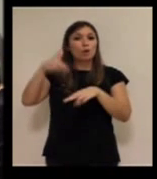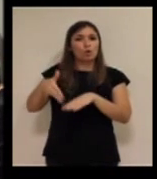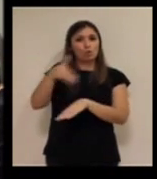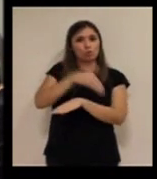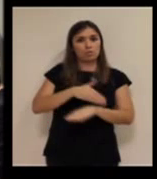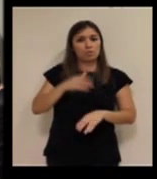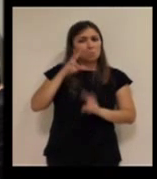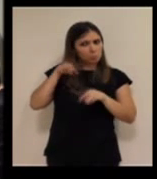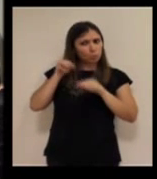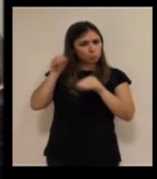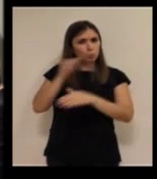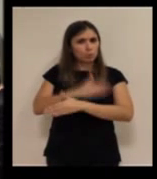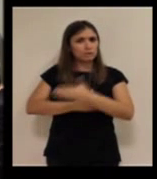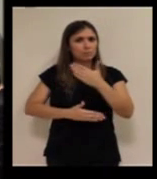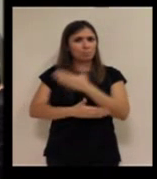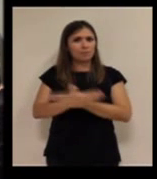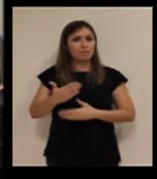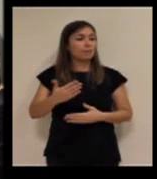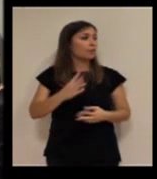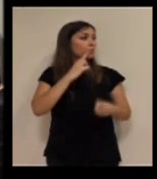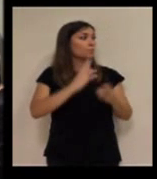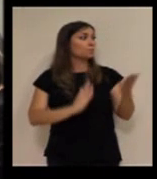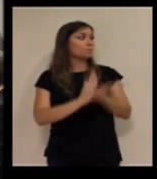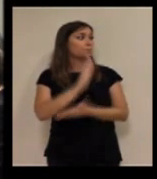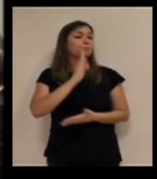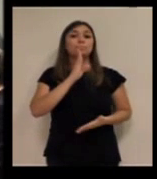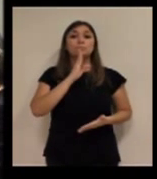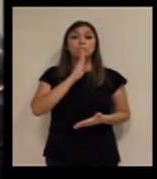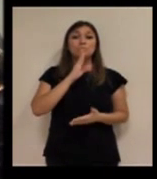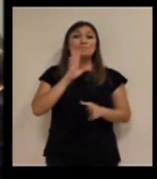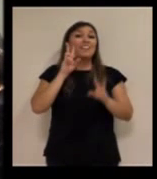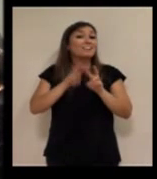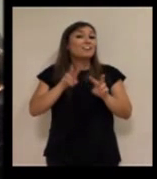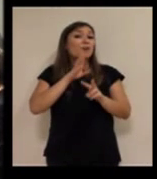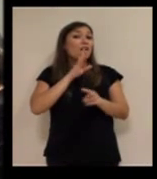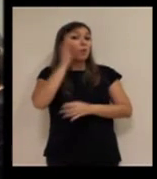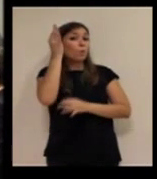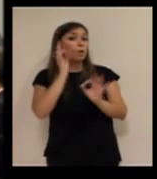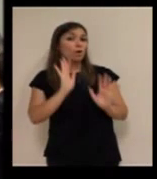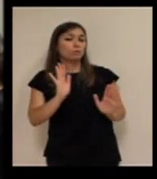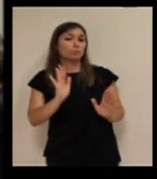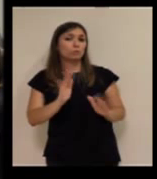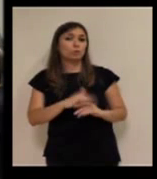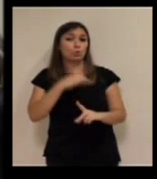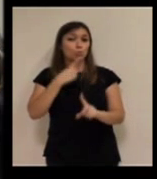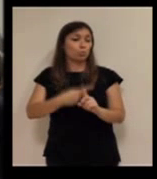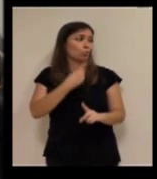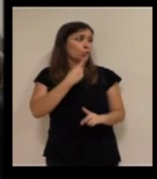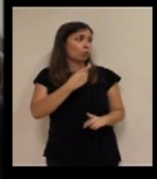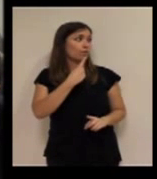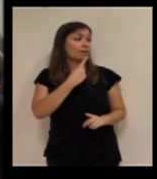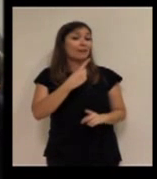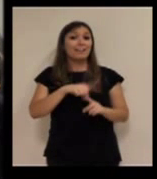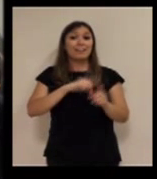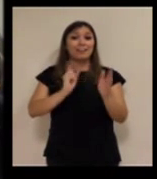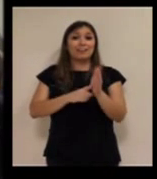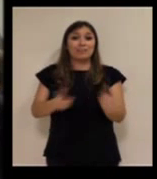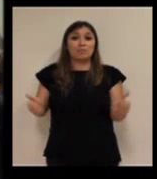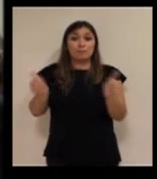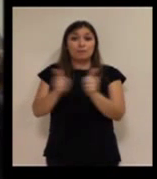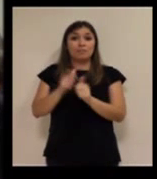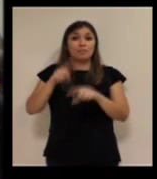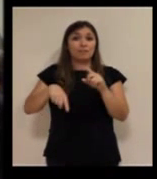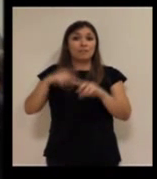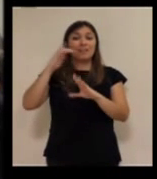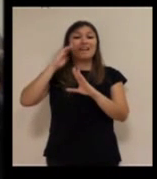su discapacidad. Lo que pasa es que para analizar ese dato, ten en cuenta que la ley de dependencia ha empezado con los